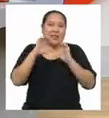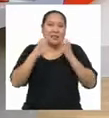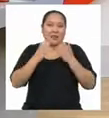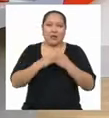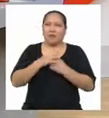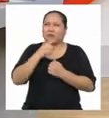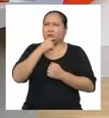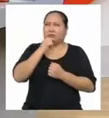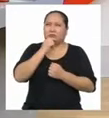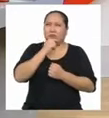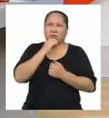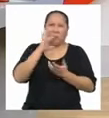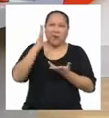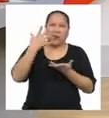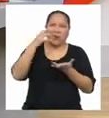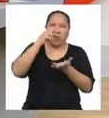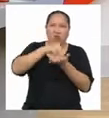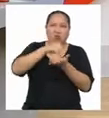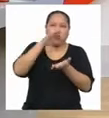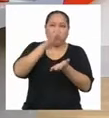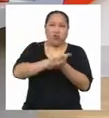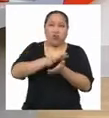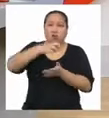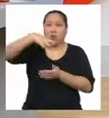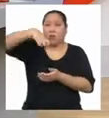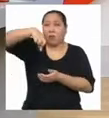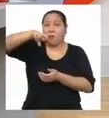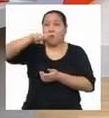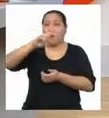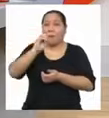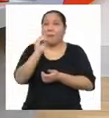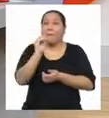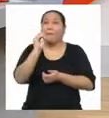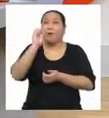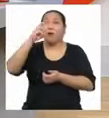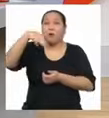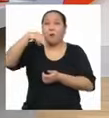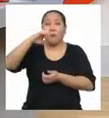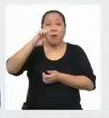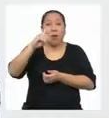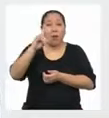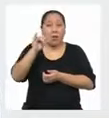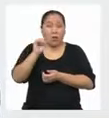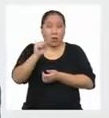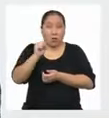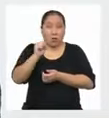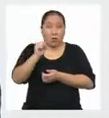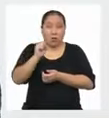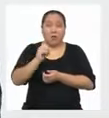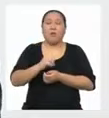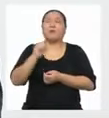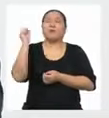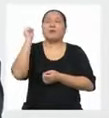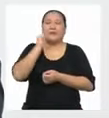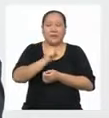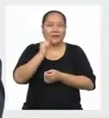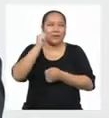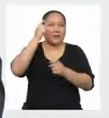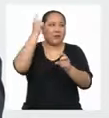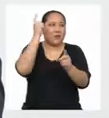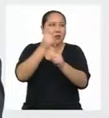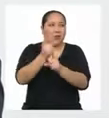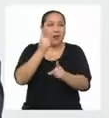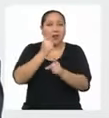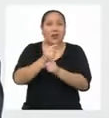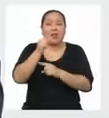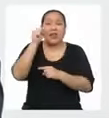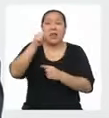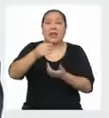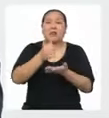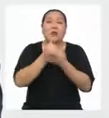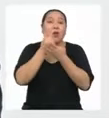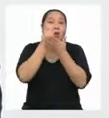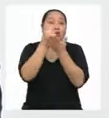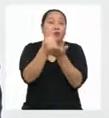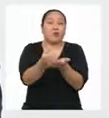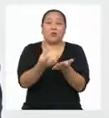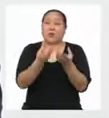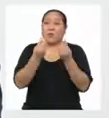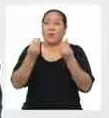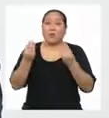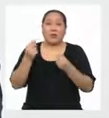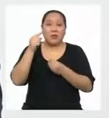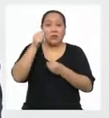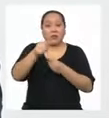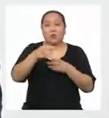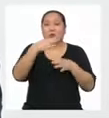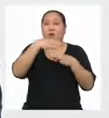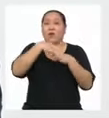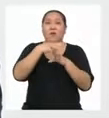nota promedio del salón para ver cómo va la clase en conjunto Así es, es muy útil y como dices, una de